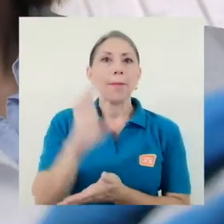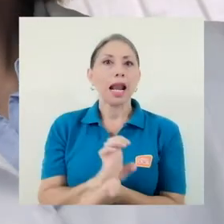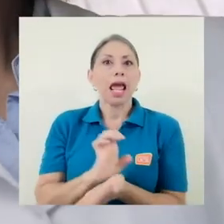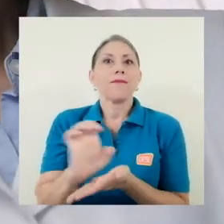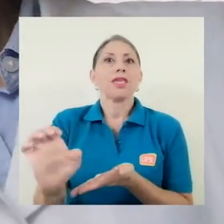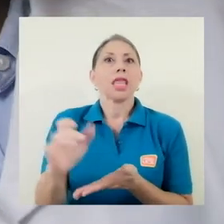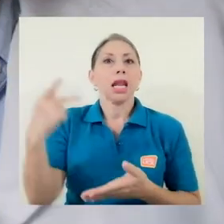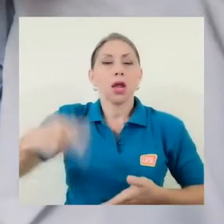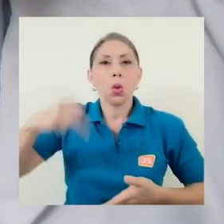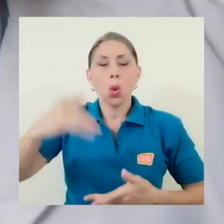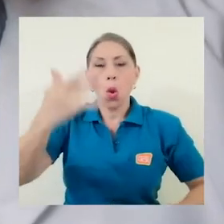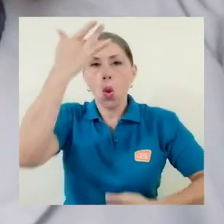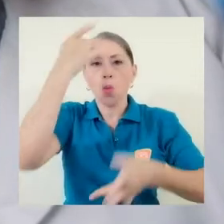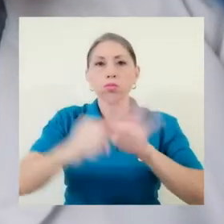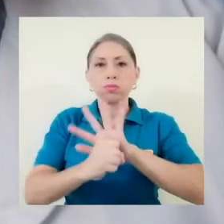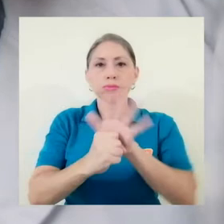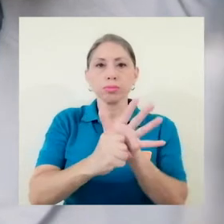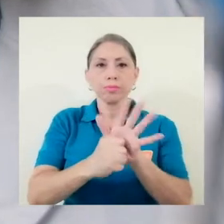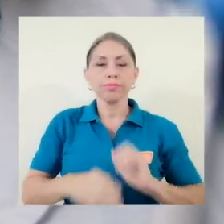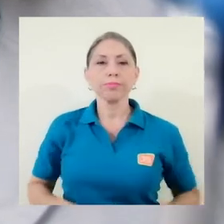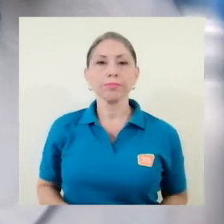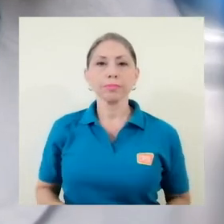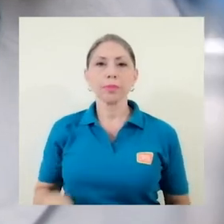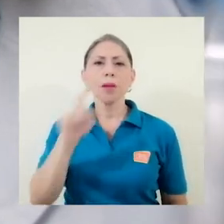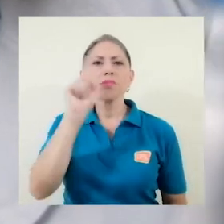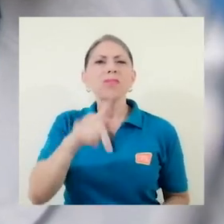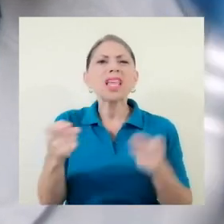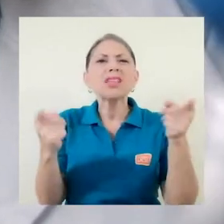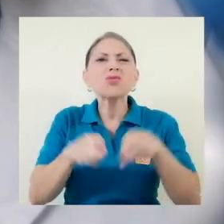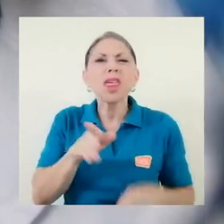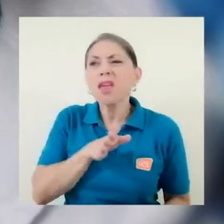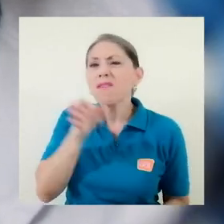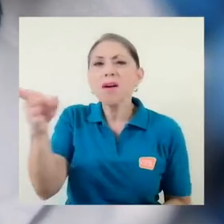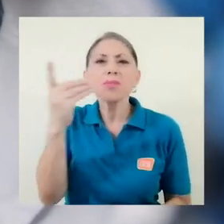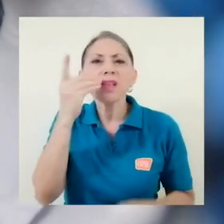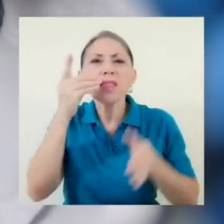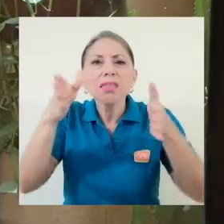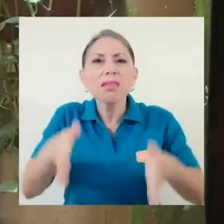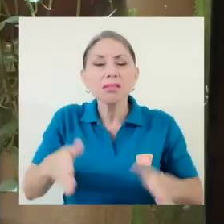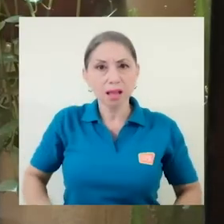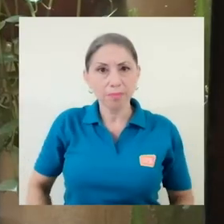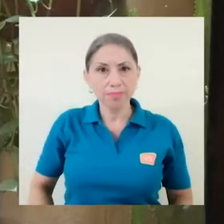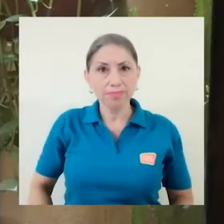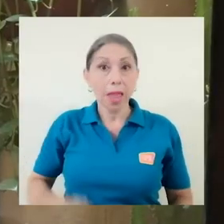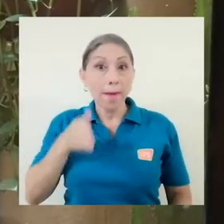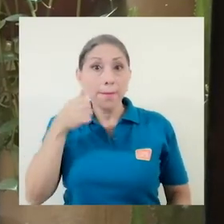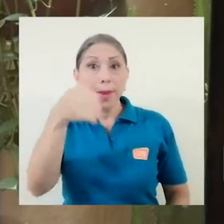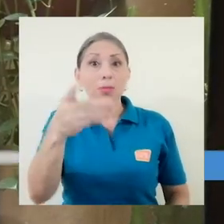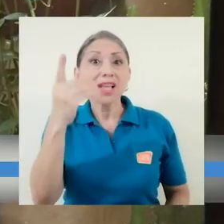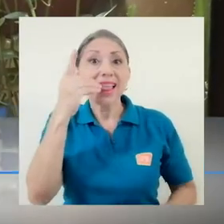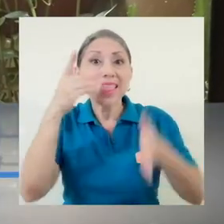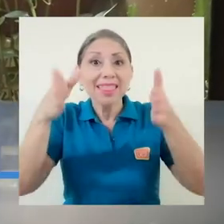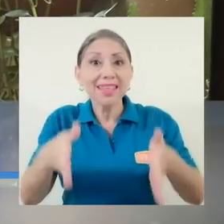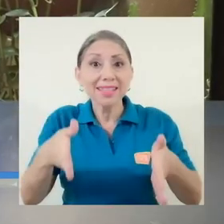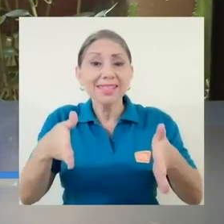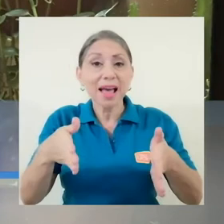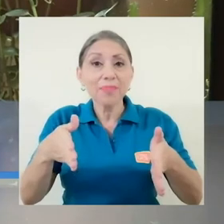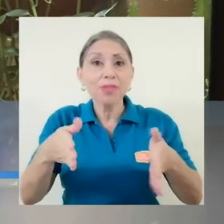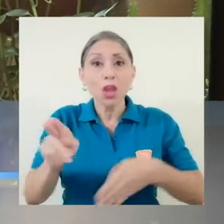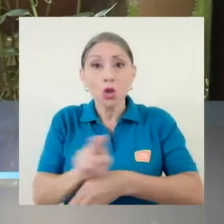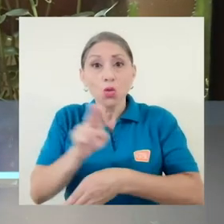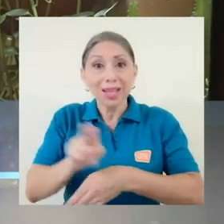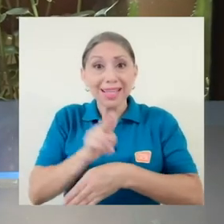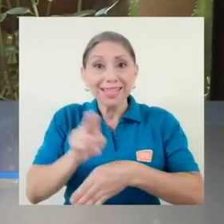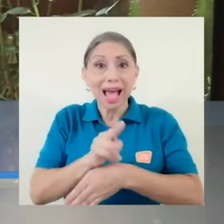evitar riesgos en el contagio del coronavirus. ¿Qué sucede cuando vamos al dentista? Cuando vamos al dentista y nosotros utilizamos